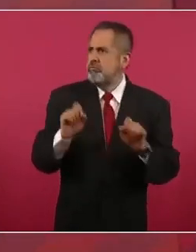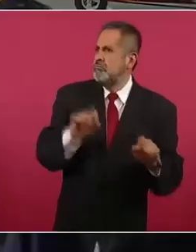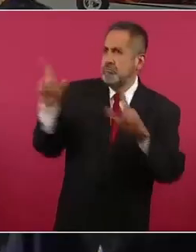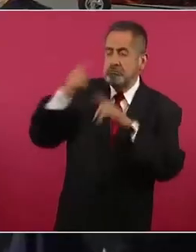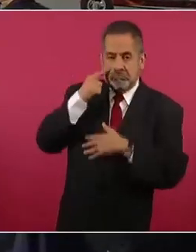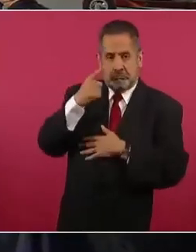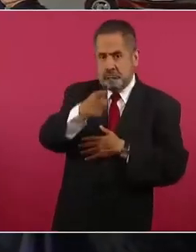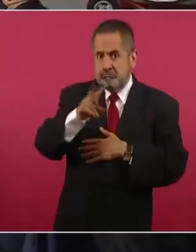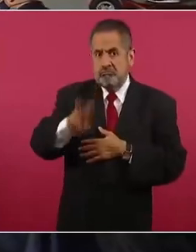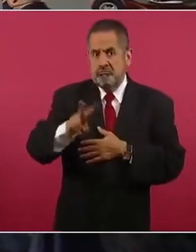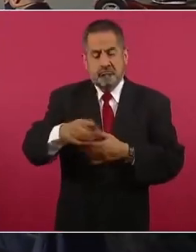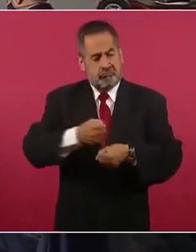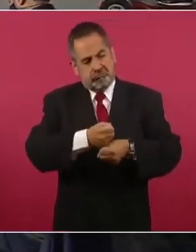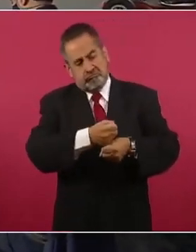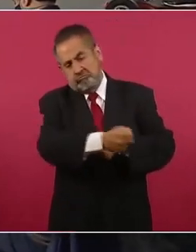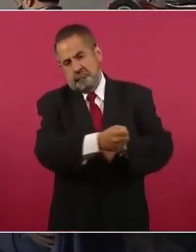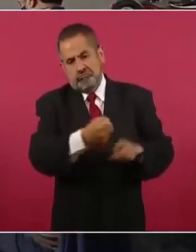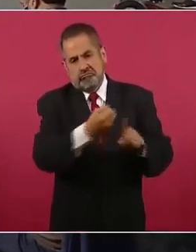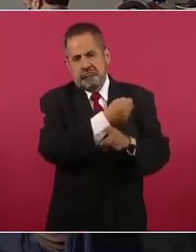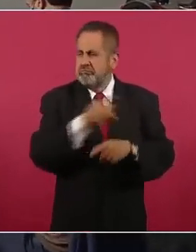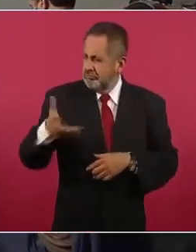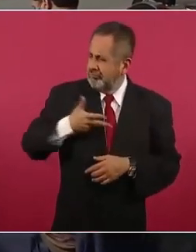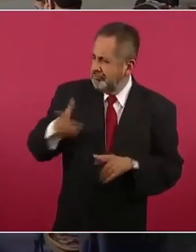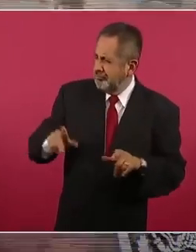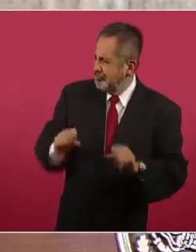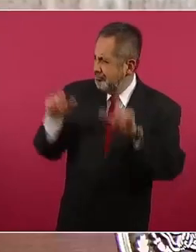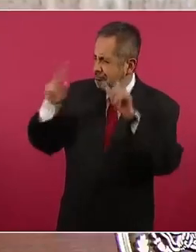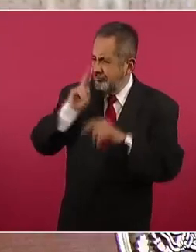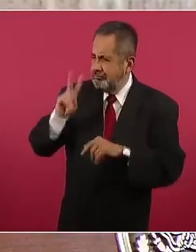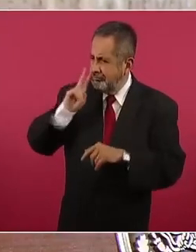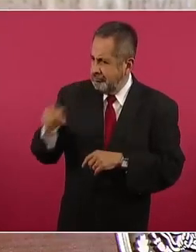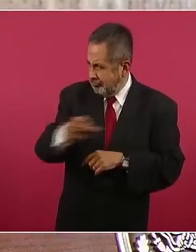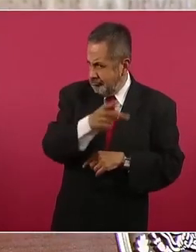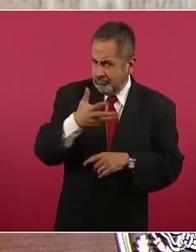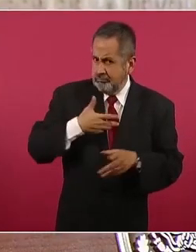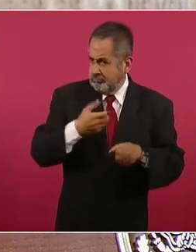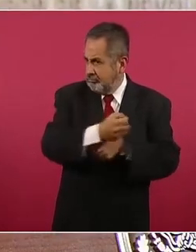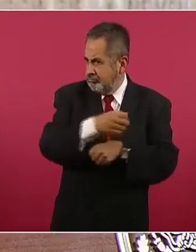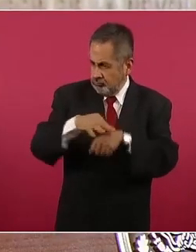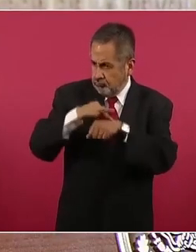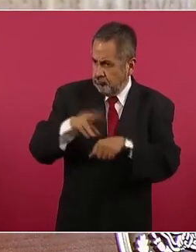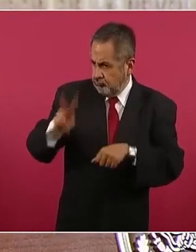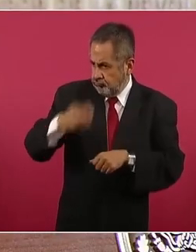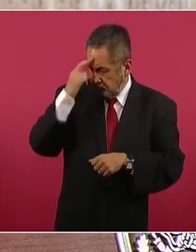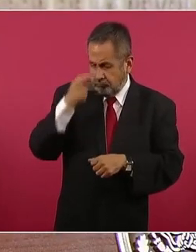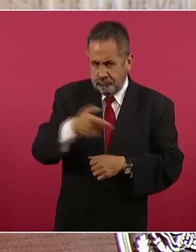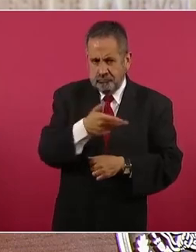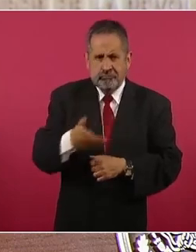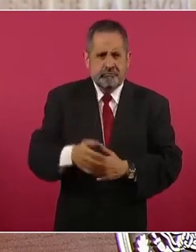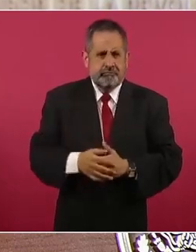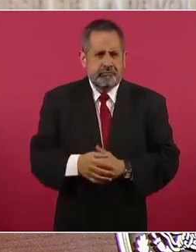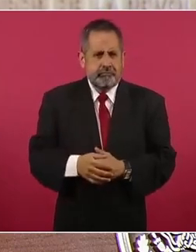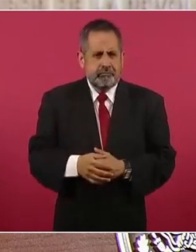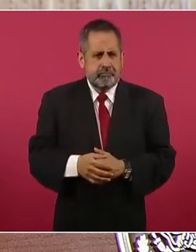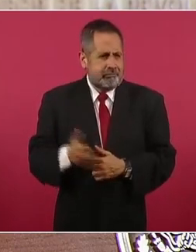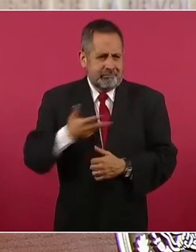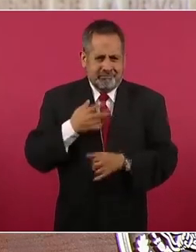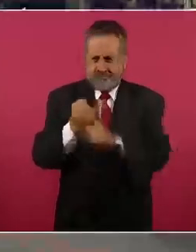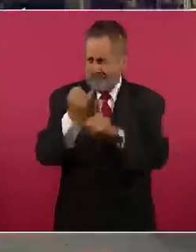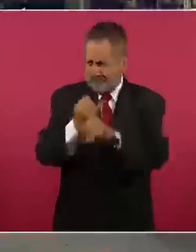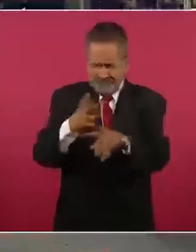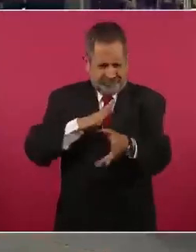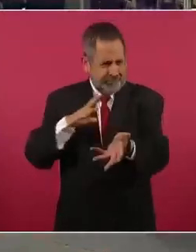ahora, no tienes esa prueba, debe estar en las redes,